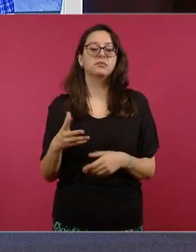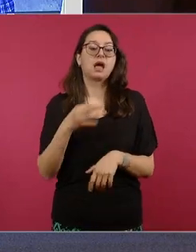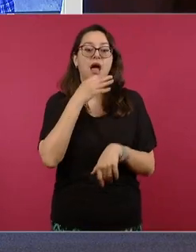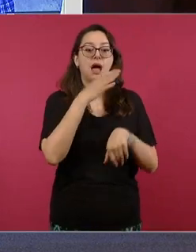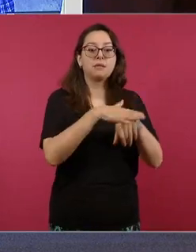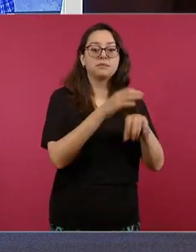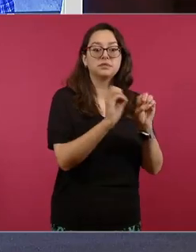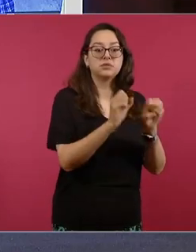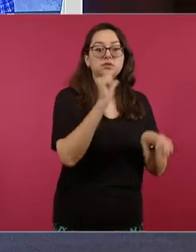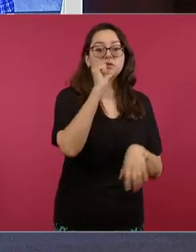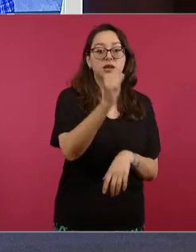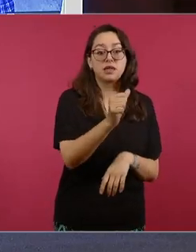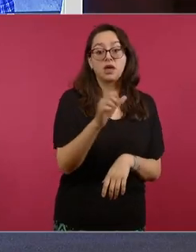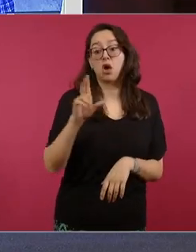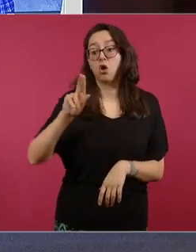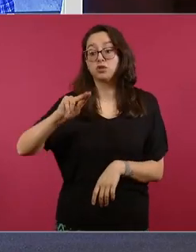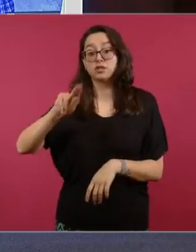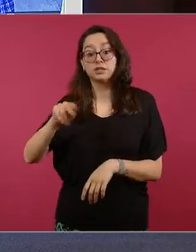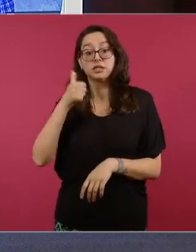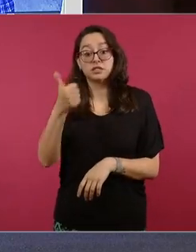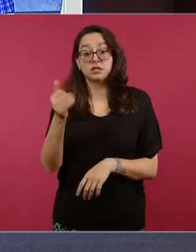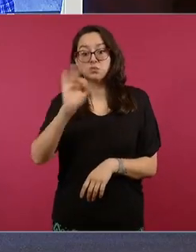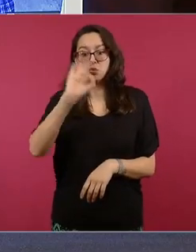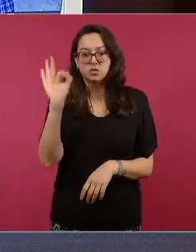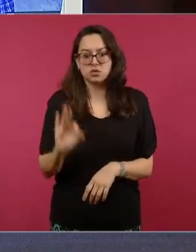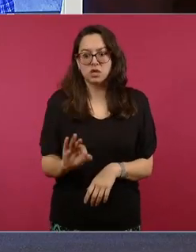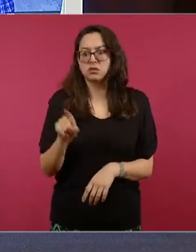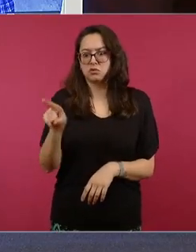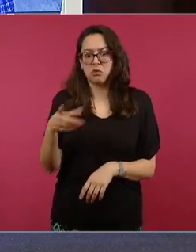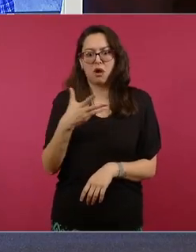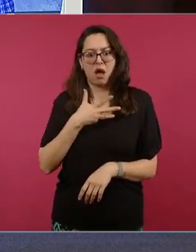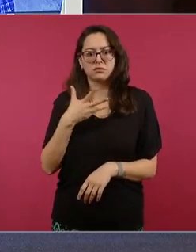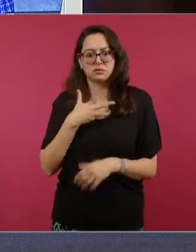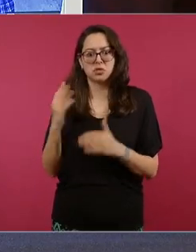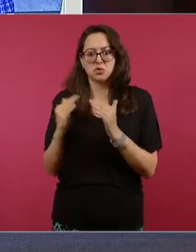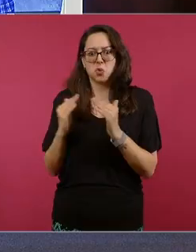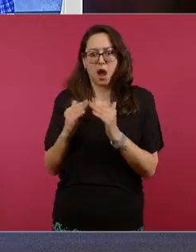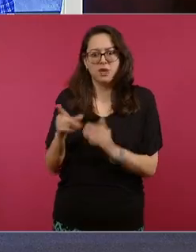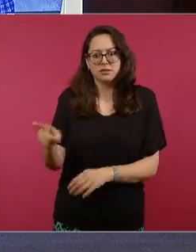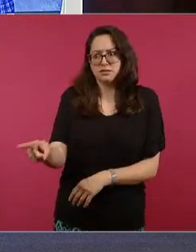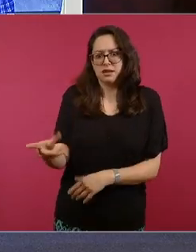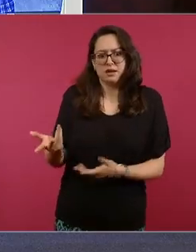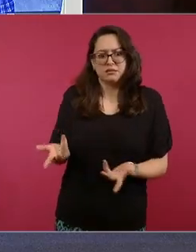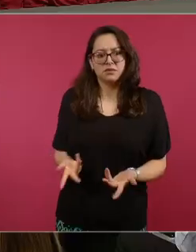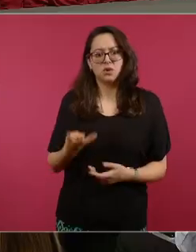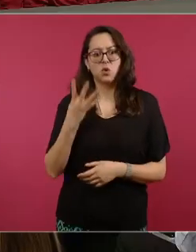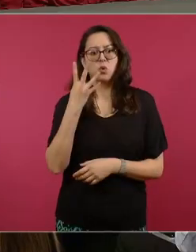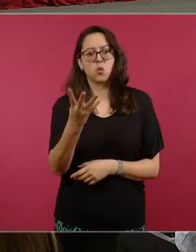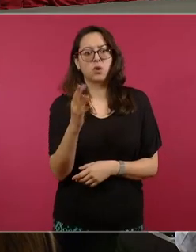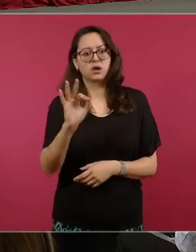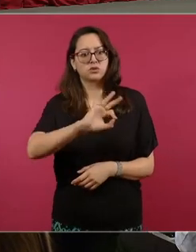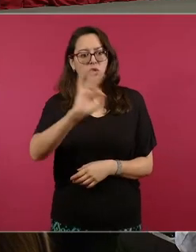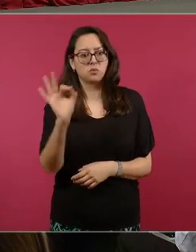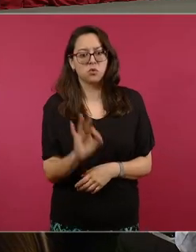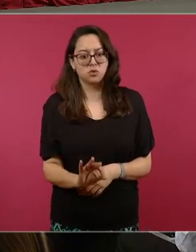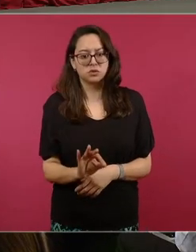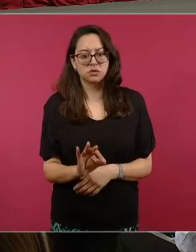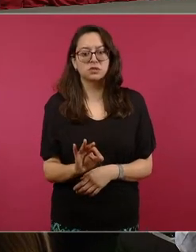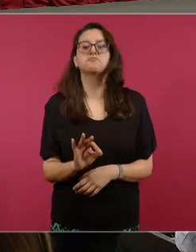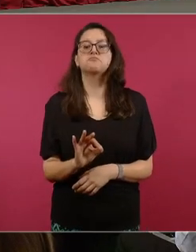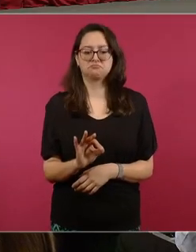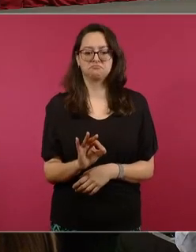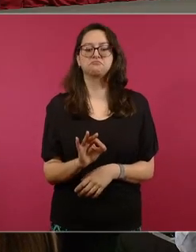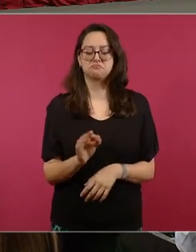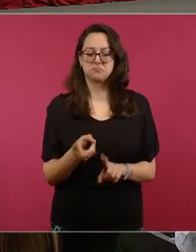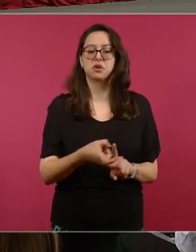localizados en su domicilio o en algún domicilio alterno el 4% está relacionado